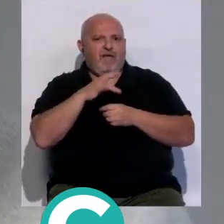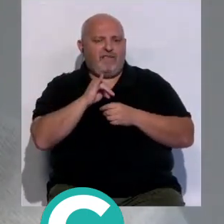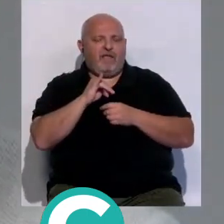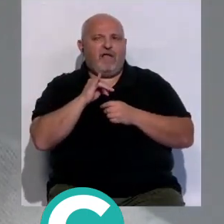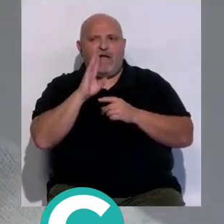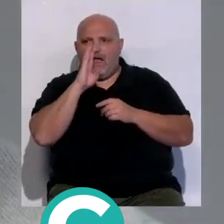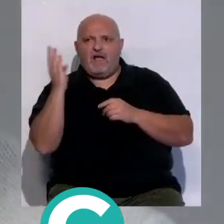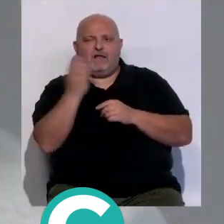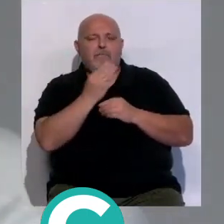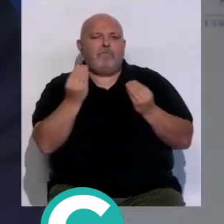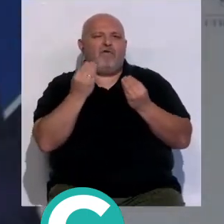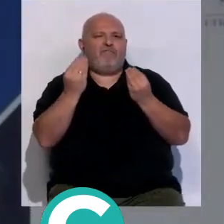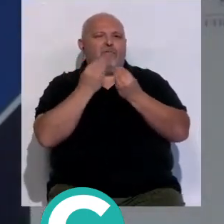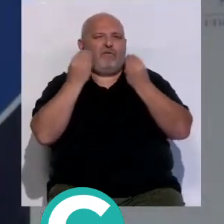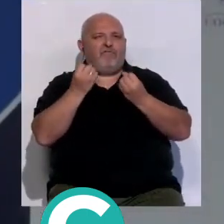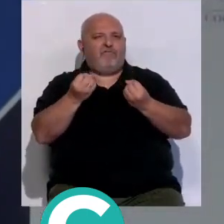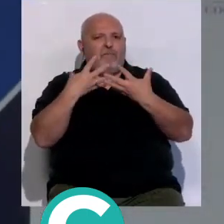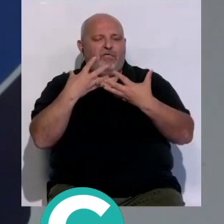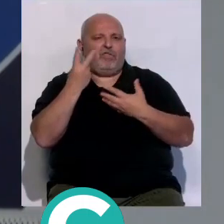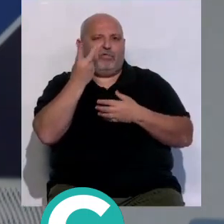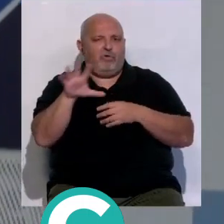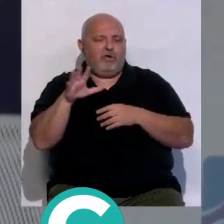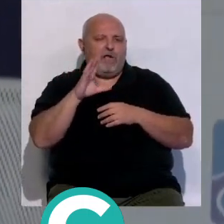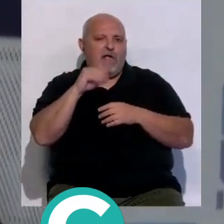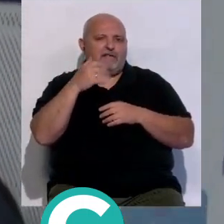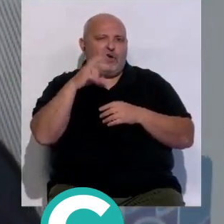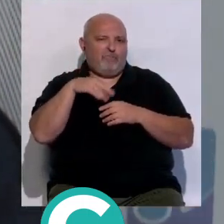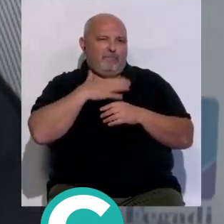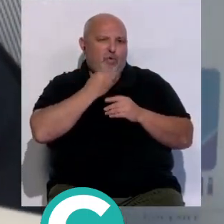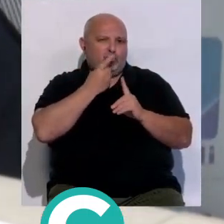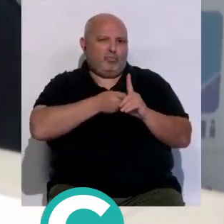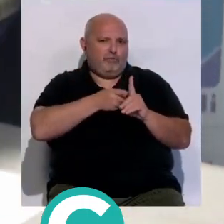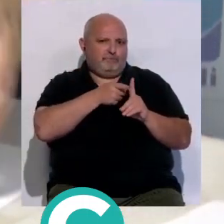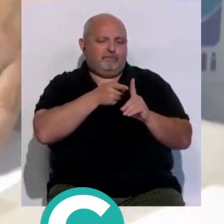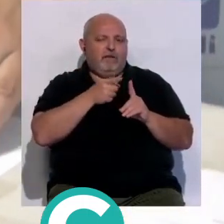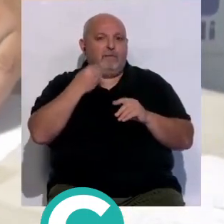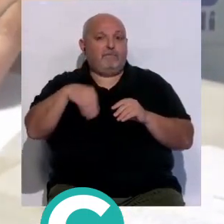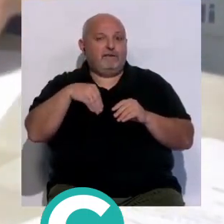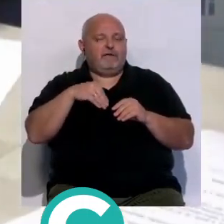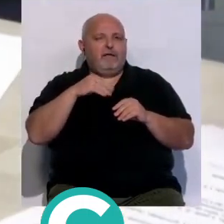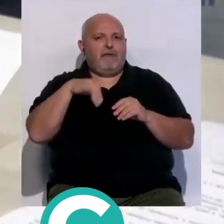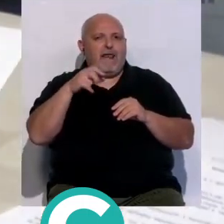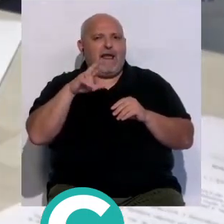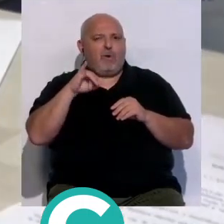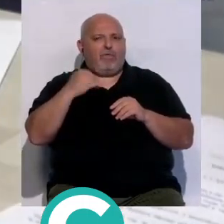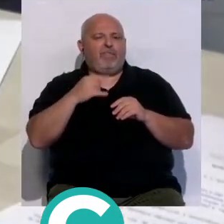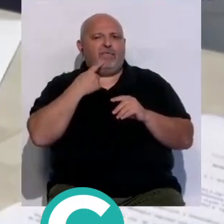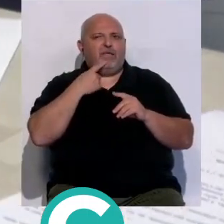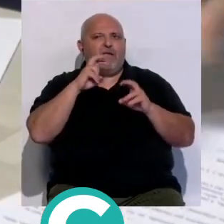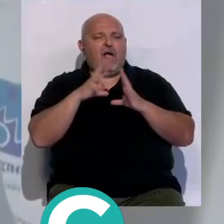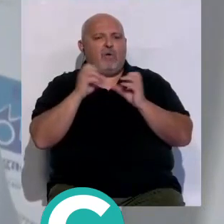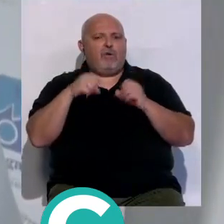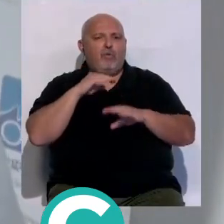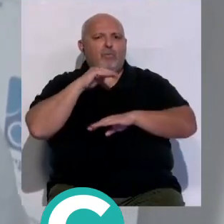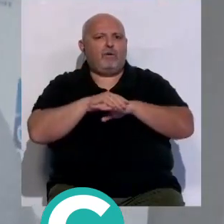a través de la mejor formación e información que Asescon pueda ofrecerles su presidente Miguel Ángel Ruiz ha querido destacar que este